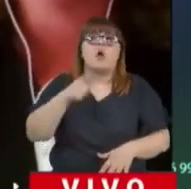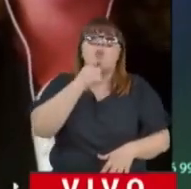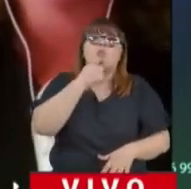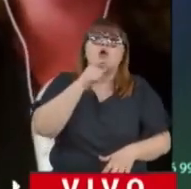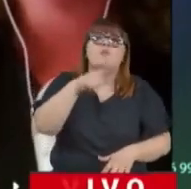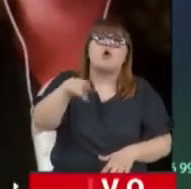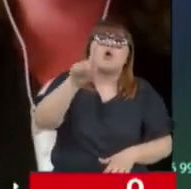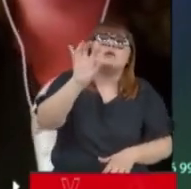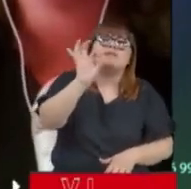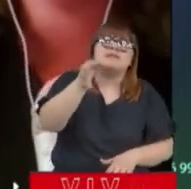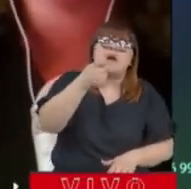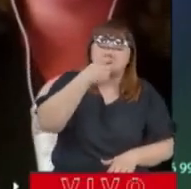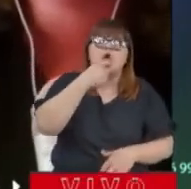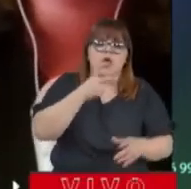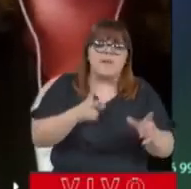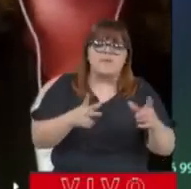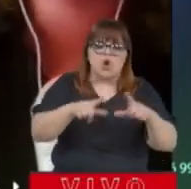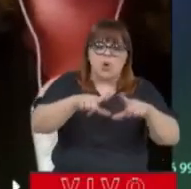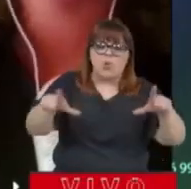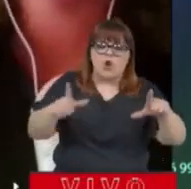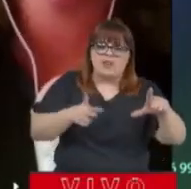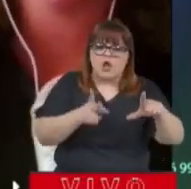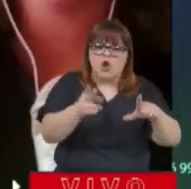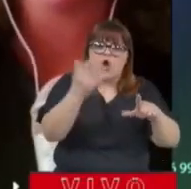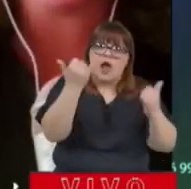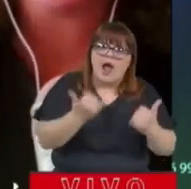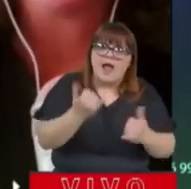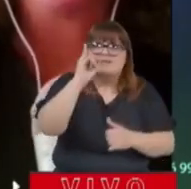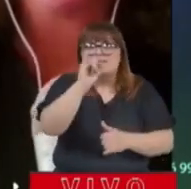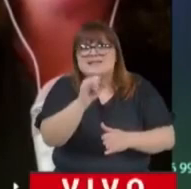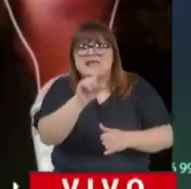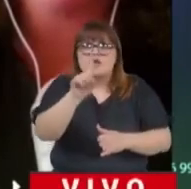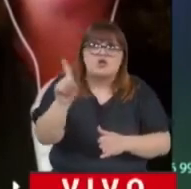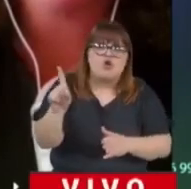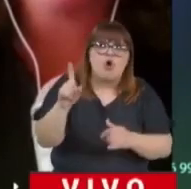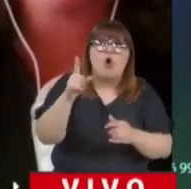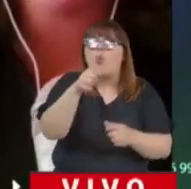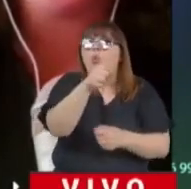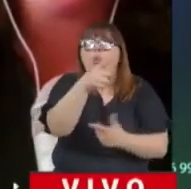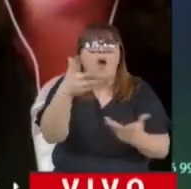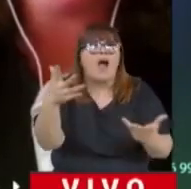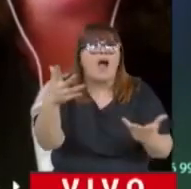¿Se sabe si hubo corte de boletas o porcentaje?